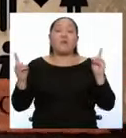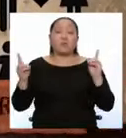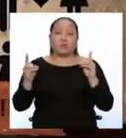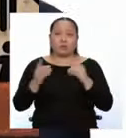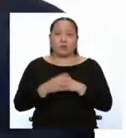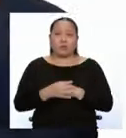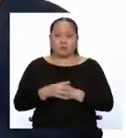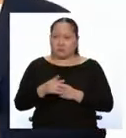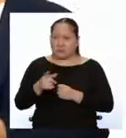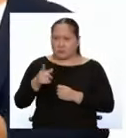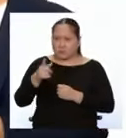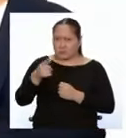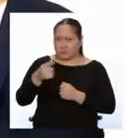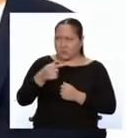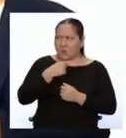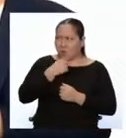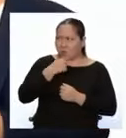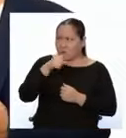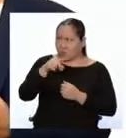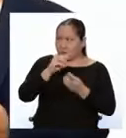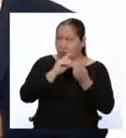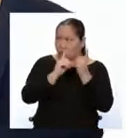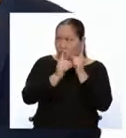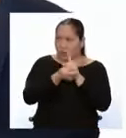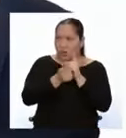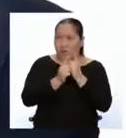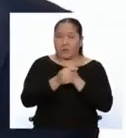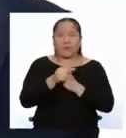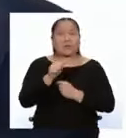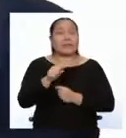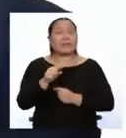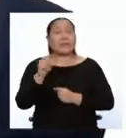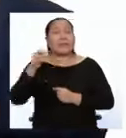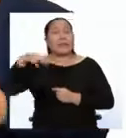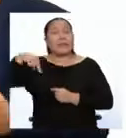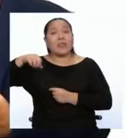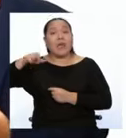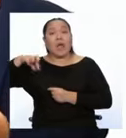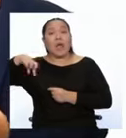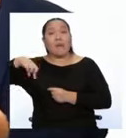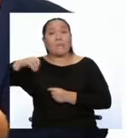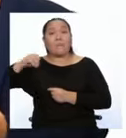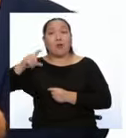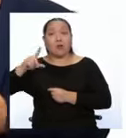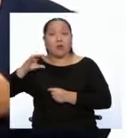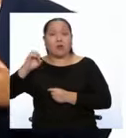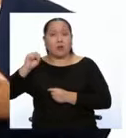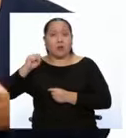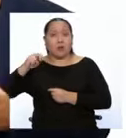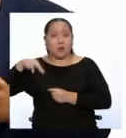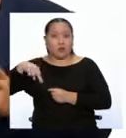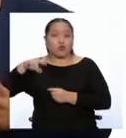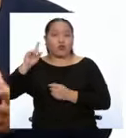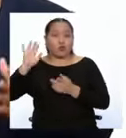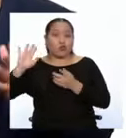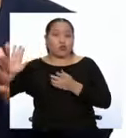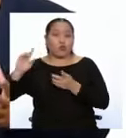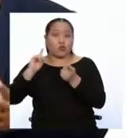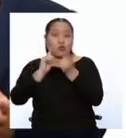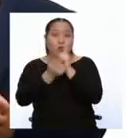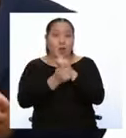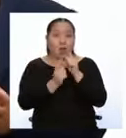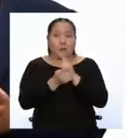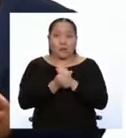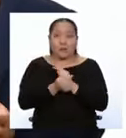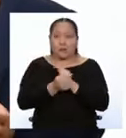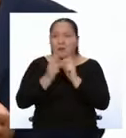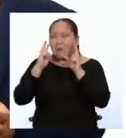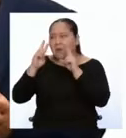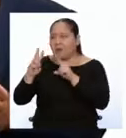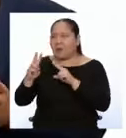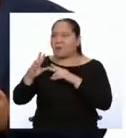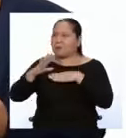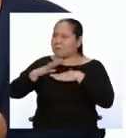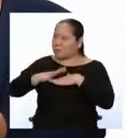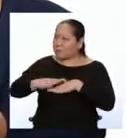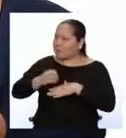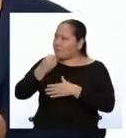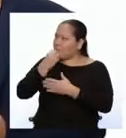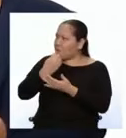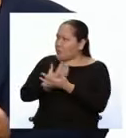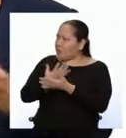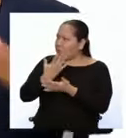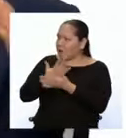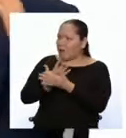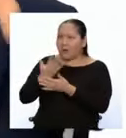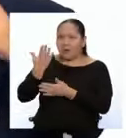reformas? De hecho, las reformas que impuso Napoleón estuvieron buenas. Pero así como lo veían aparentemente inofensivo y